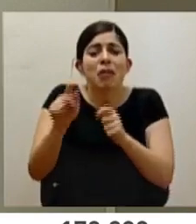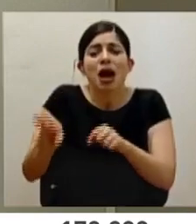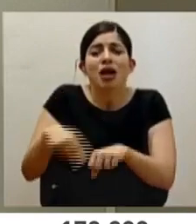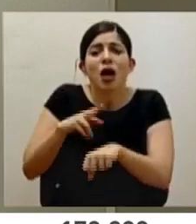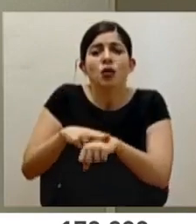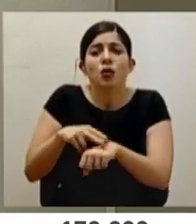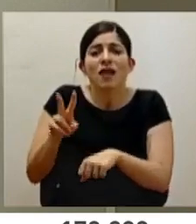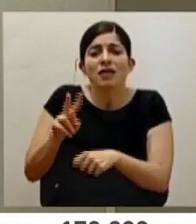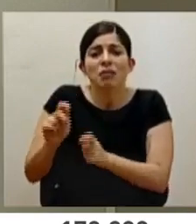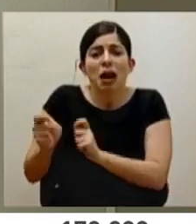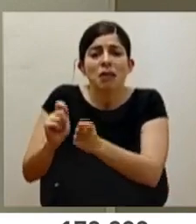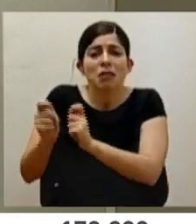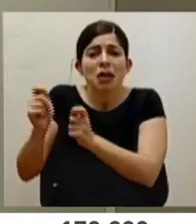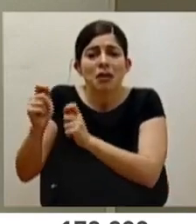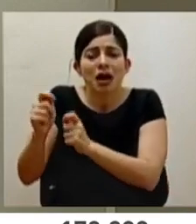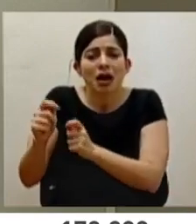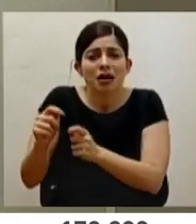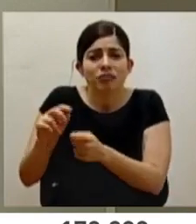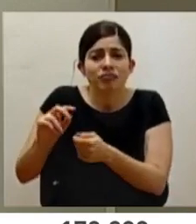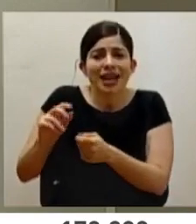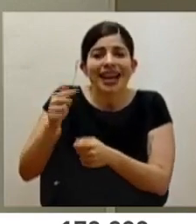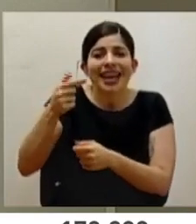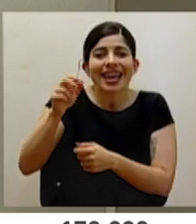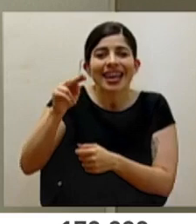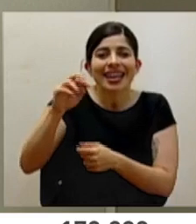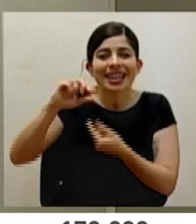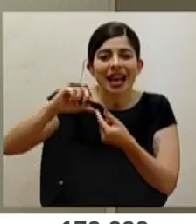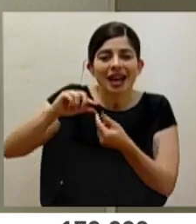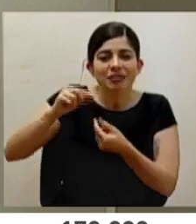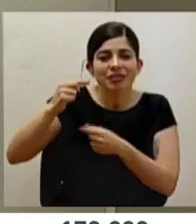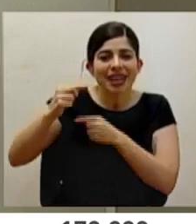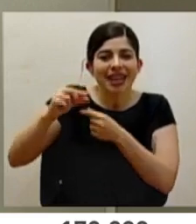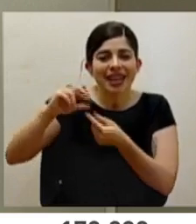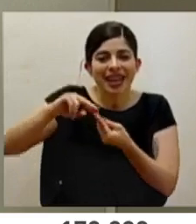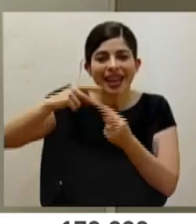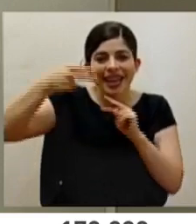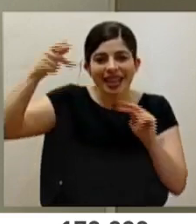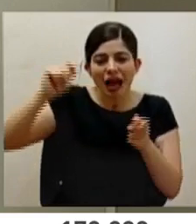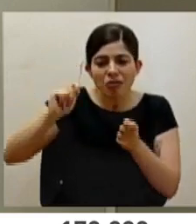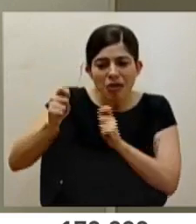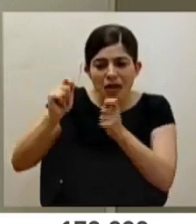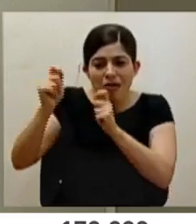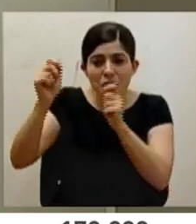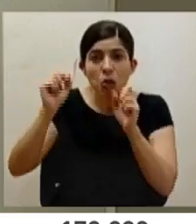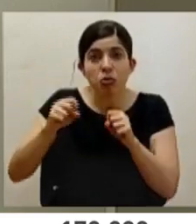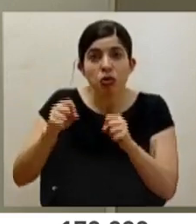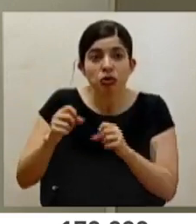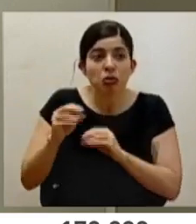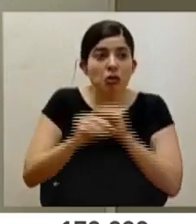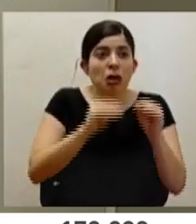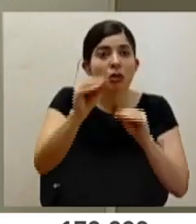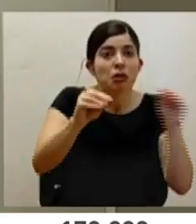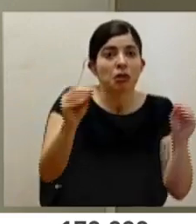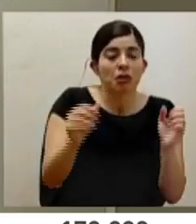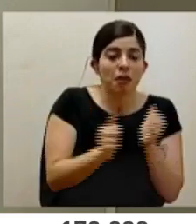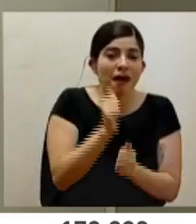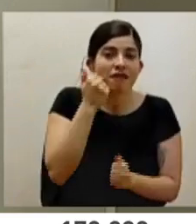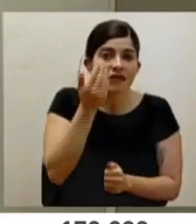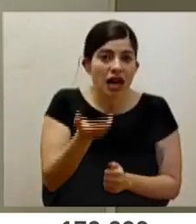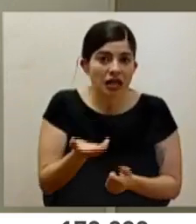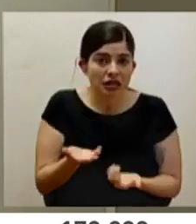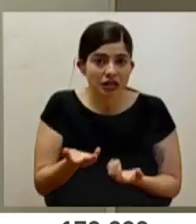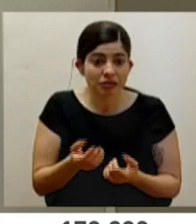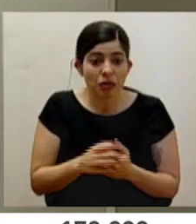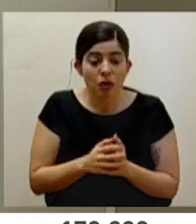seguir mutando, seguir adquiriendo variantes genéticas que algunas van a representar alguna posibilidad de transmitirse más fácilmente o